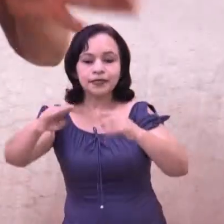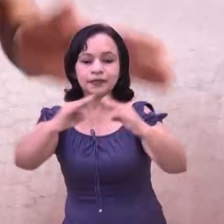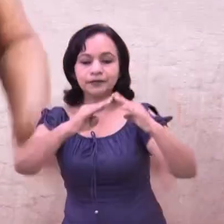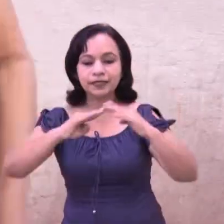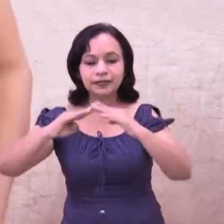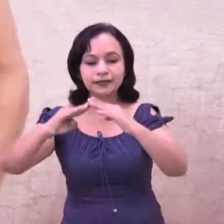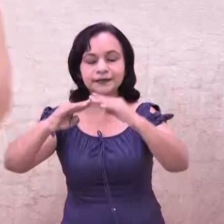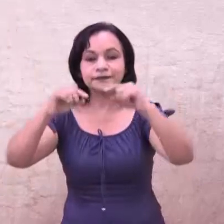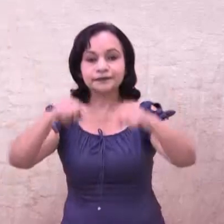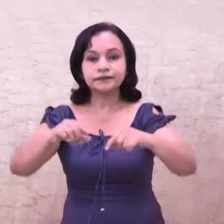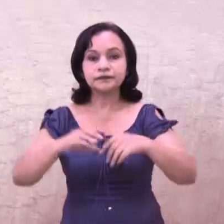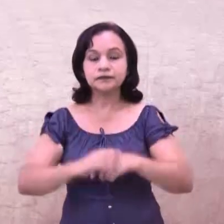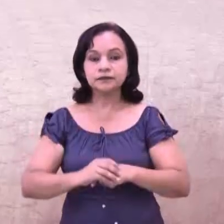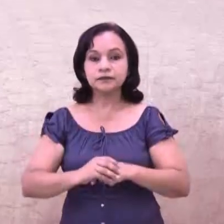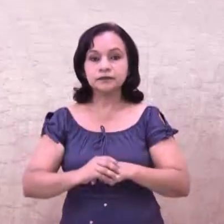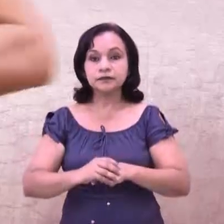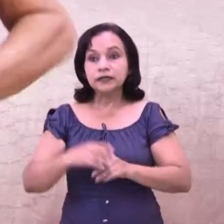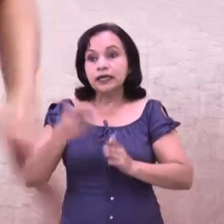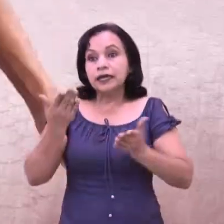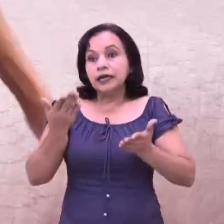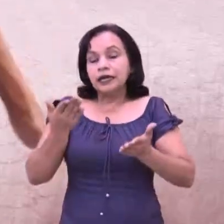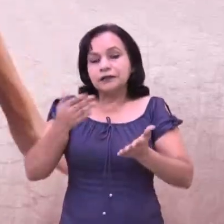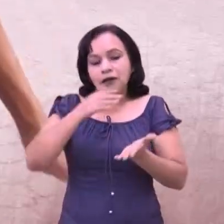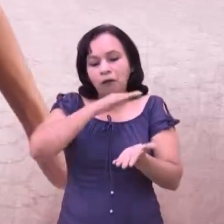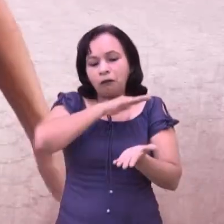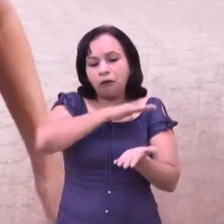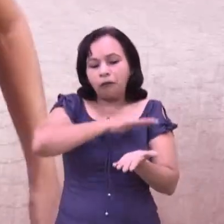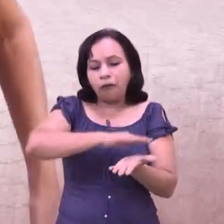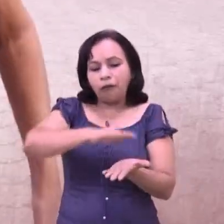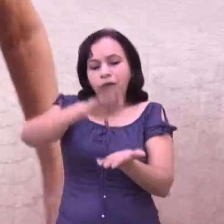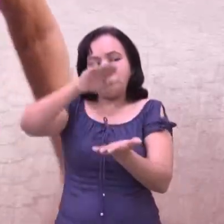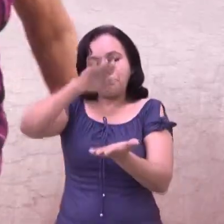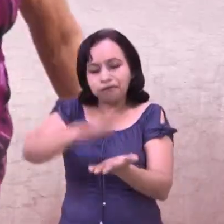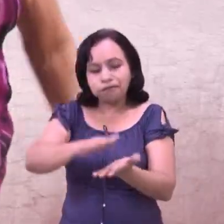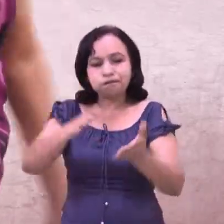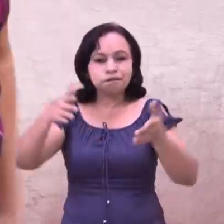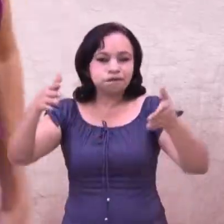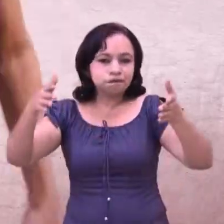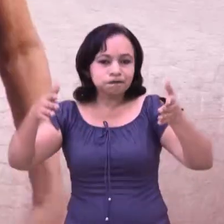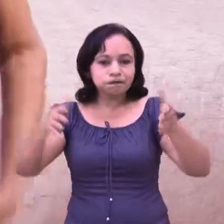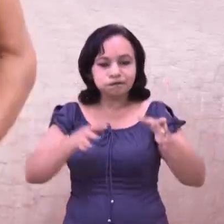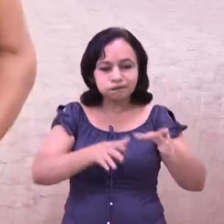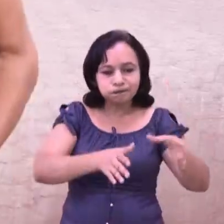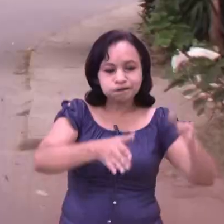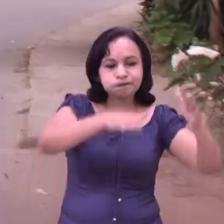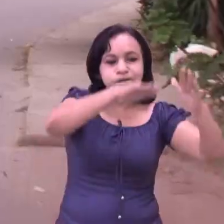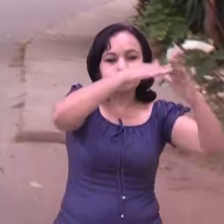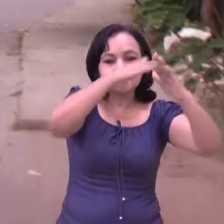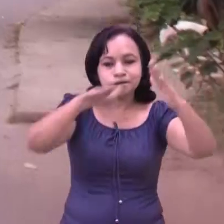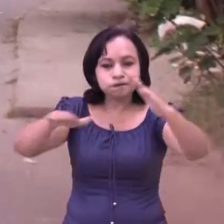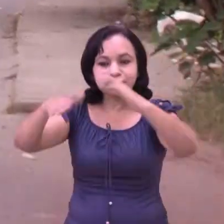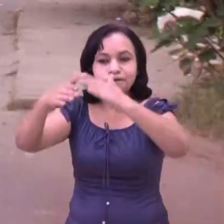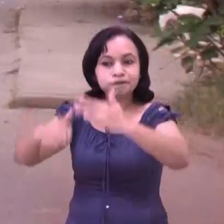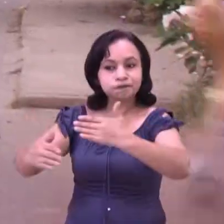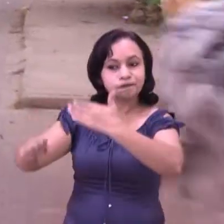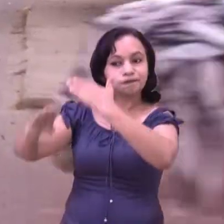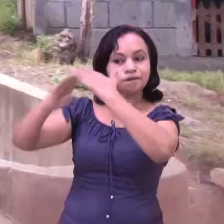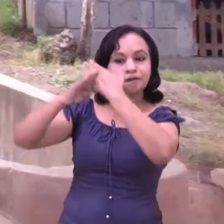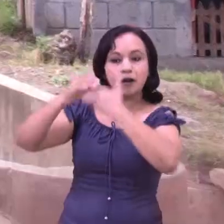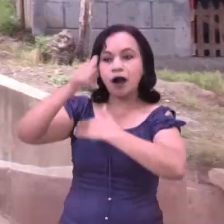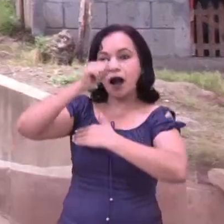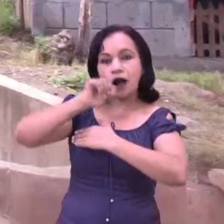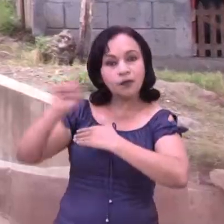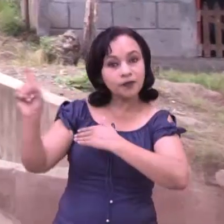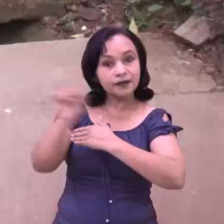Como que Dios vino y puso esa plancheta grande ahí atravesada, así ya no me siguió metiendo el agua. Sí, para adentro, después ya